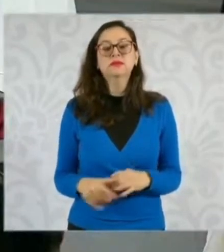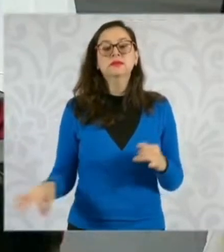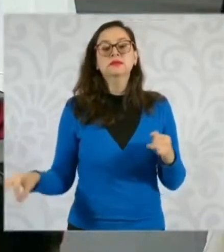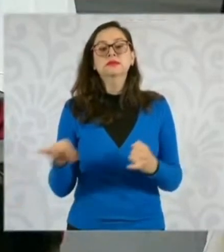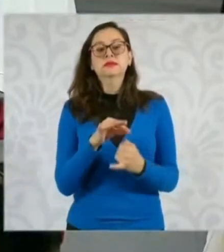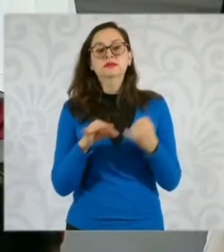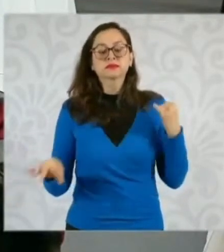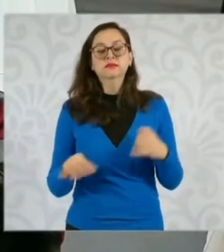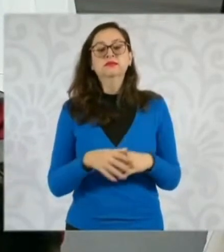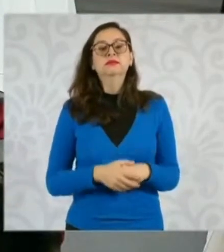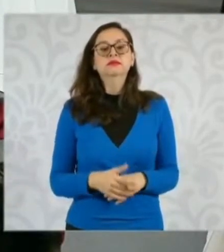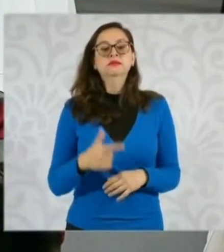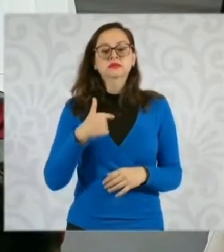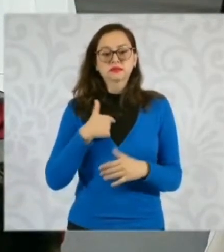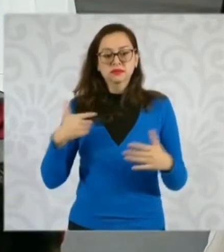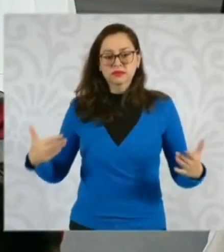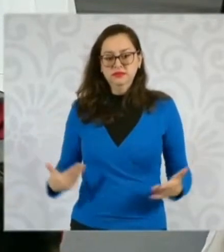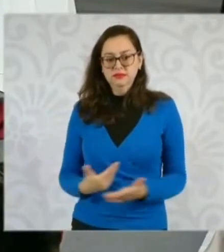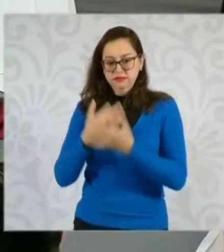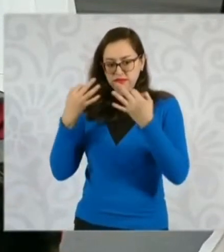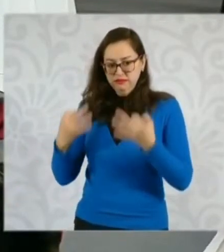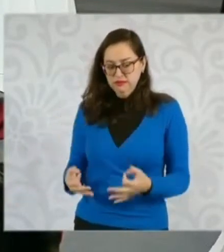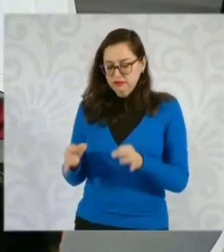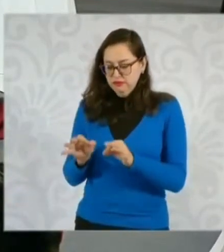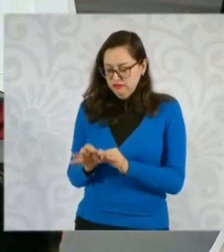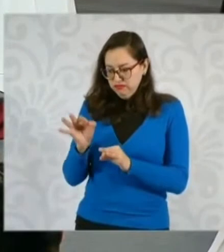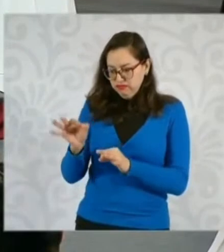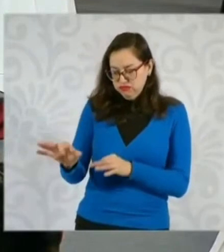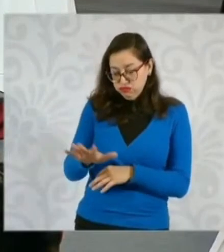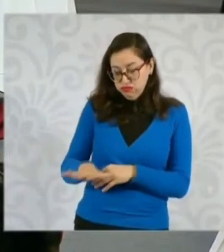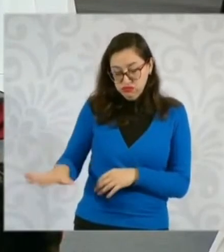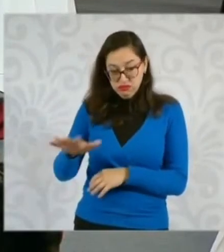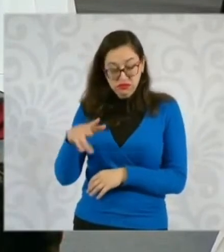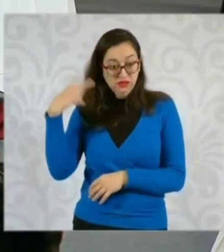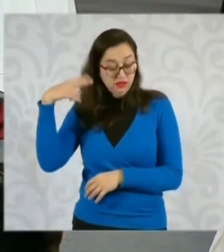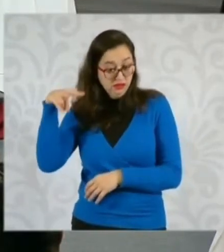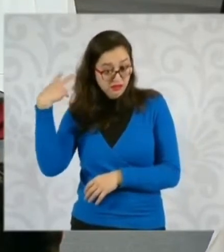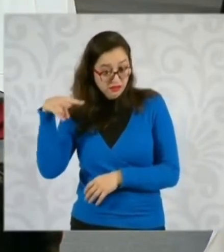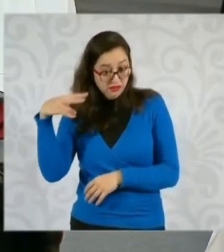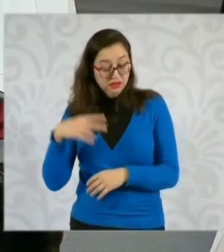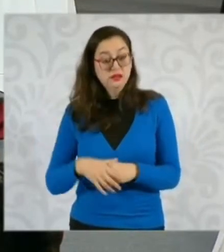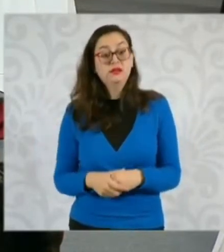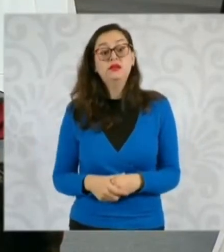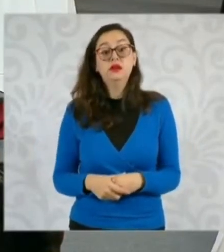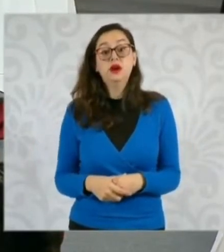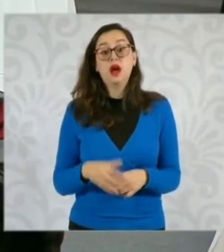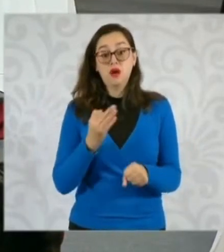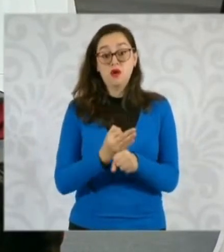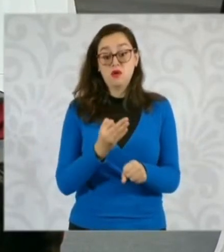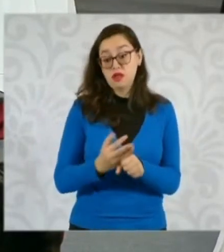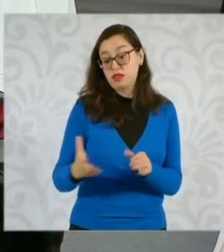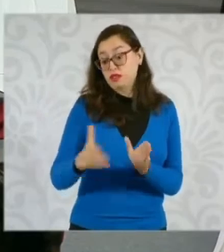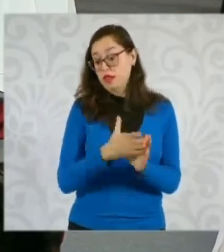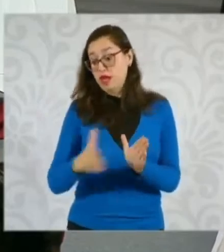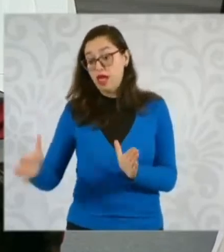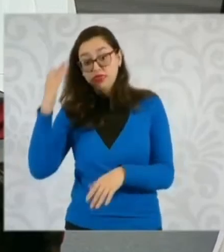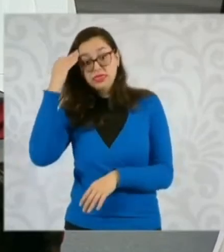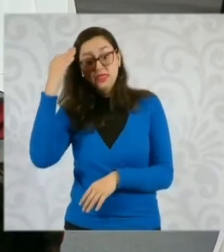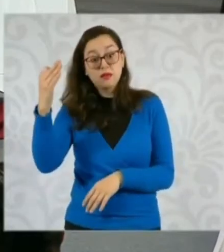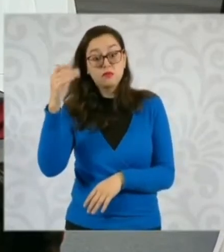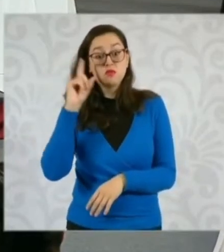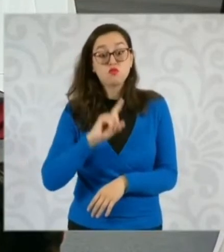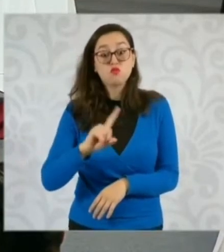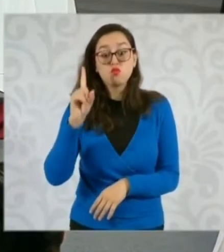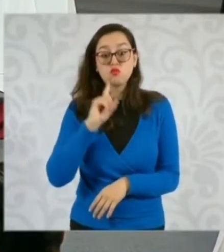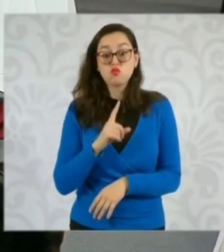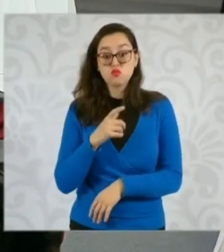Yo soy originario de un municipio que se llama Río Blanco, Veracruz. Es tiempo de mujeres, como usted lo dice. Se me acercó una señora